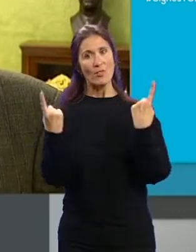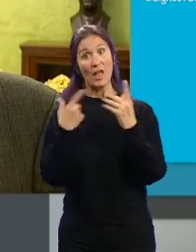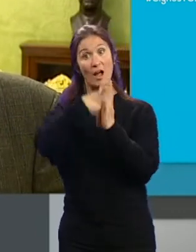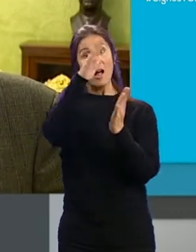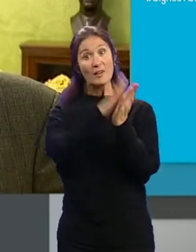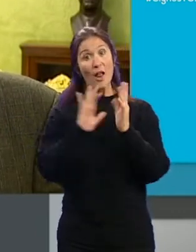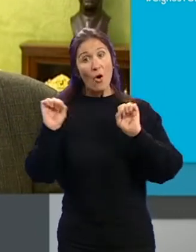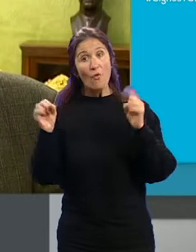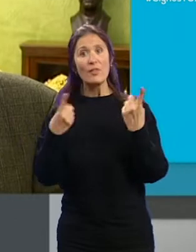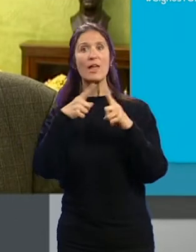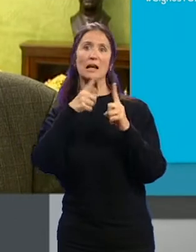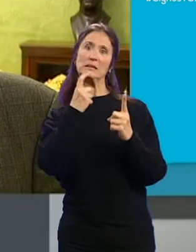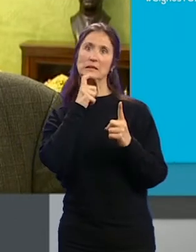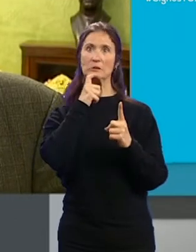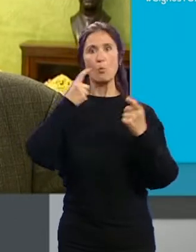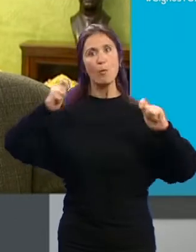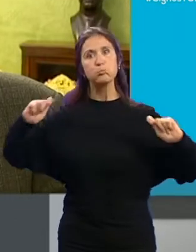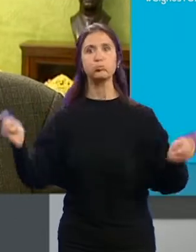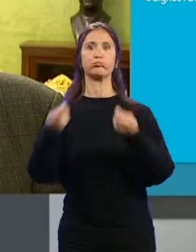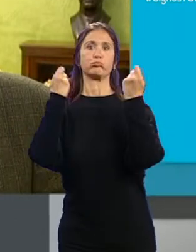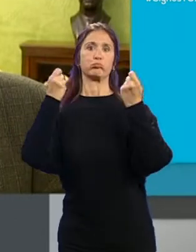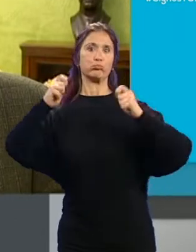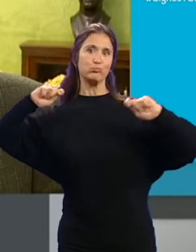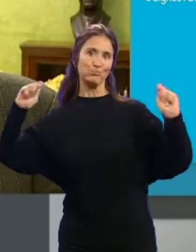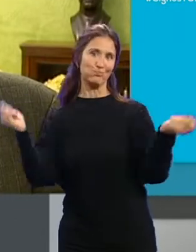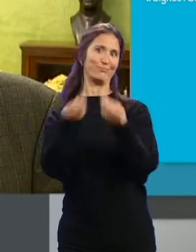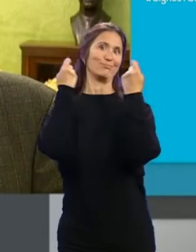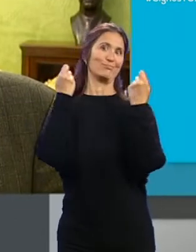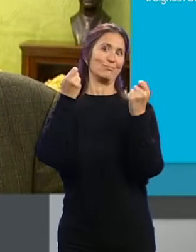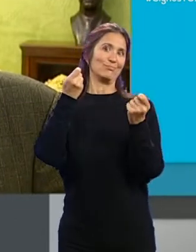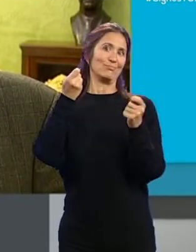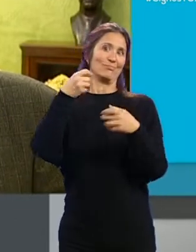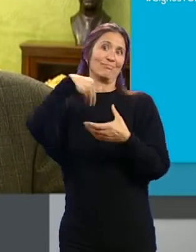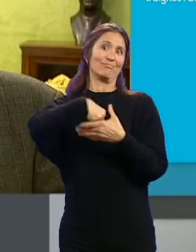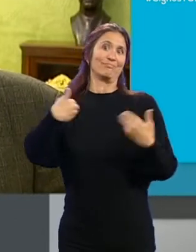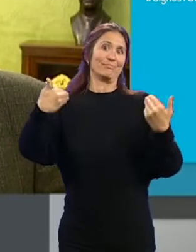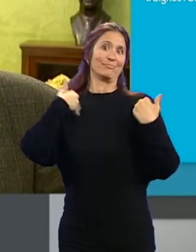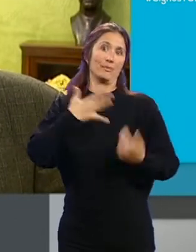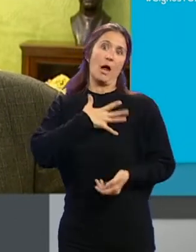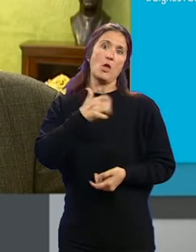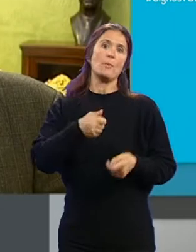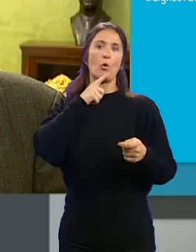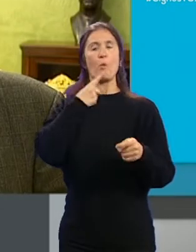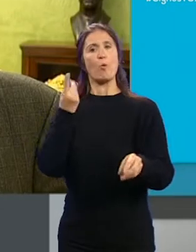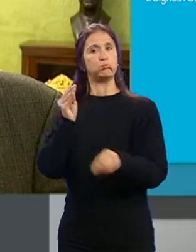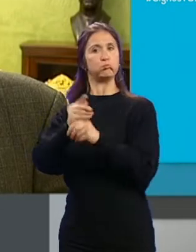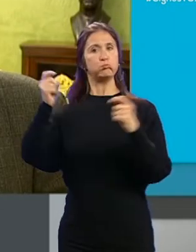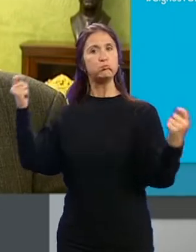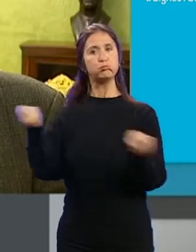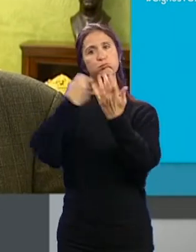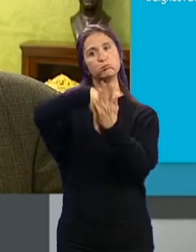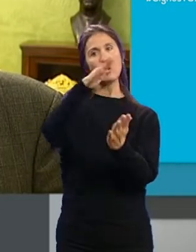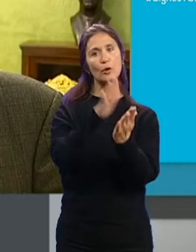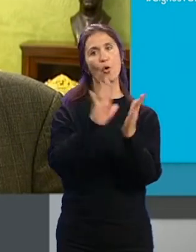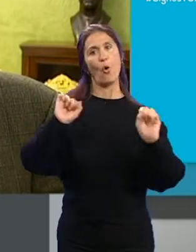el sponsor, por decirlo como ahora se lleva... ...es el ayuntamiento, es el que patrocina el cartel oficial